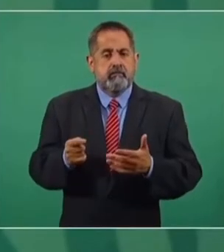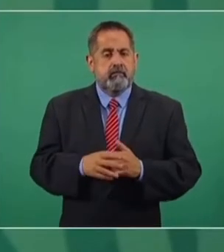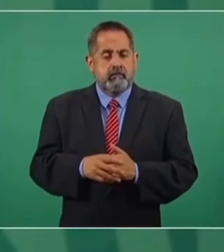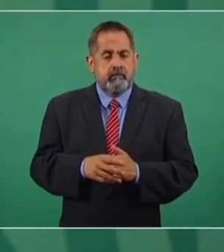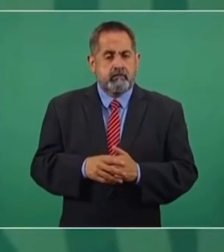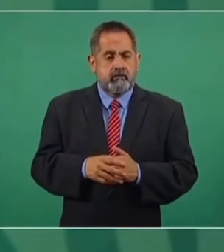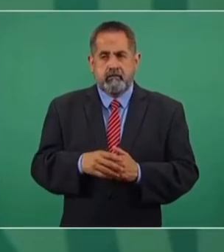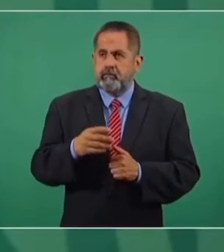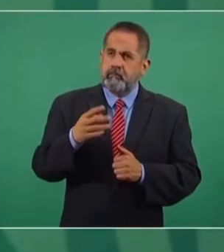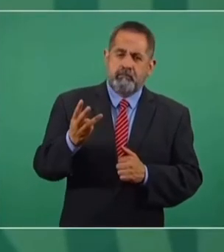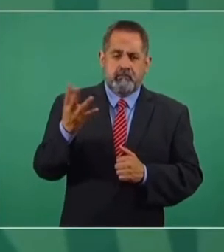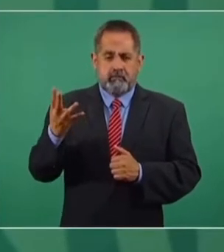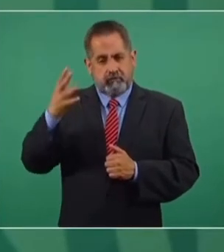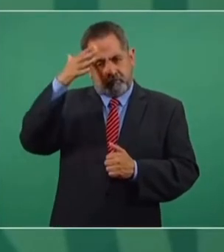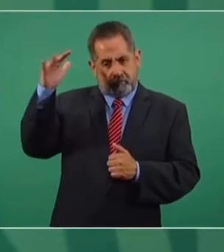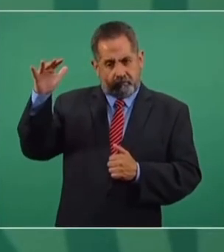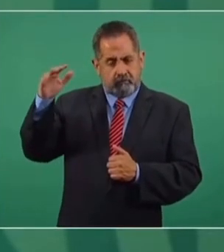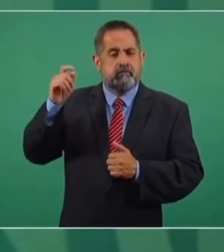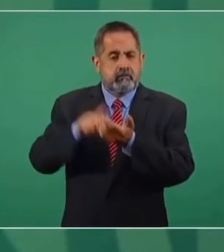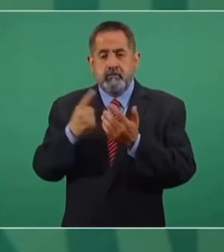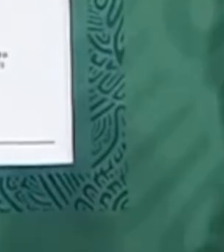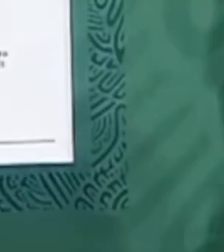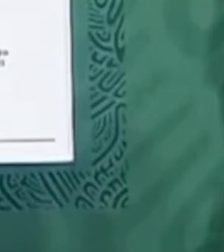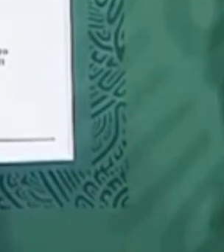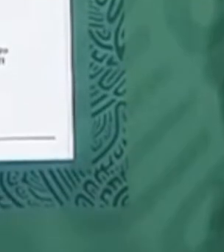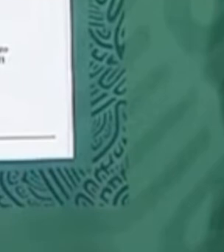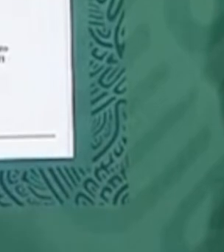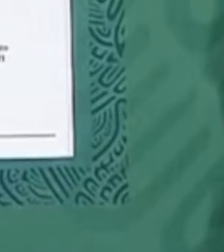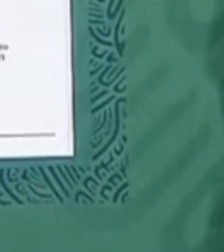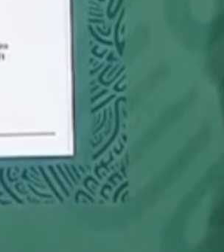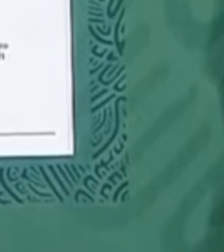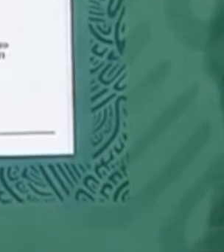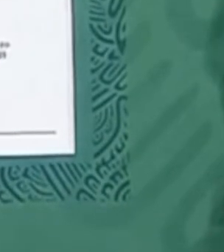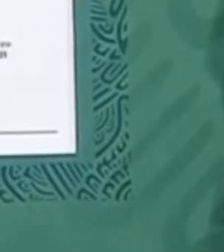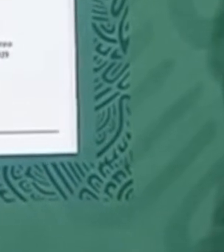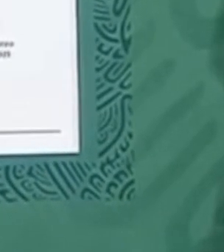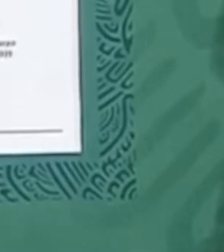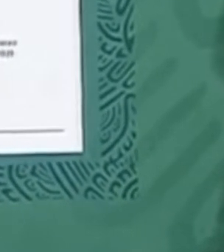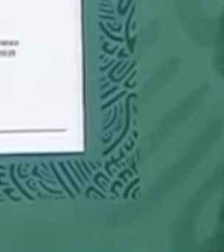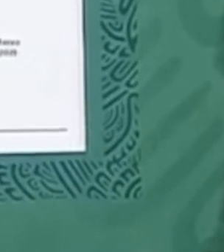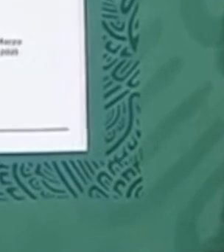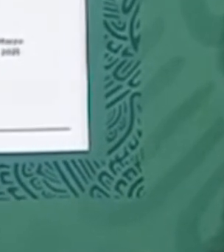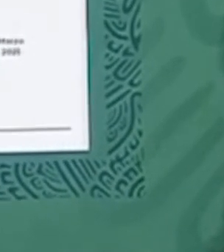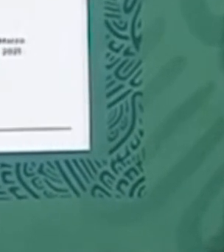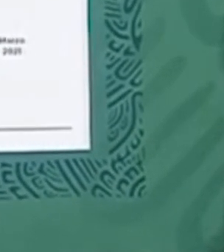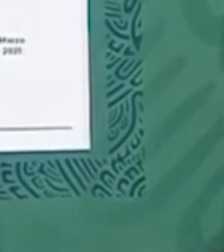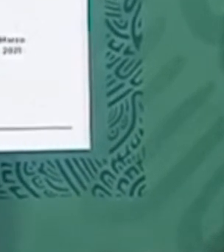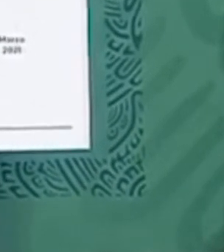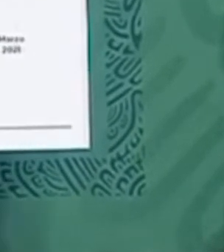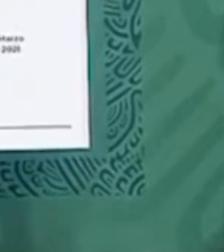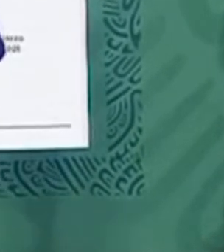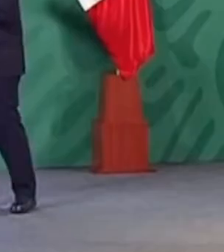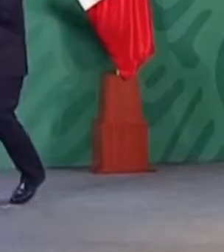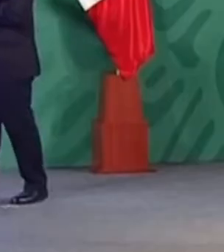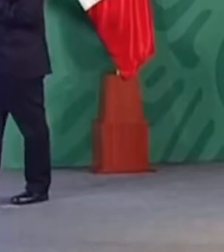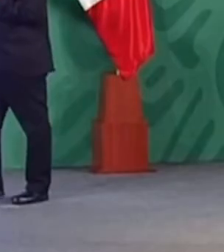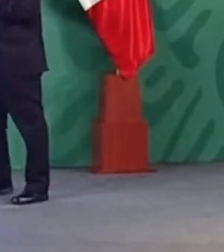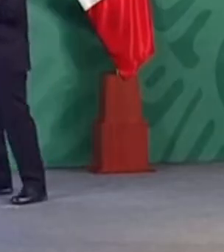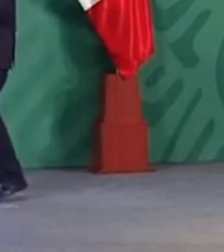por cada tres, cuatro adultos, un menor. Este es el dato del crecimiento de los últimos meses.